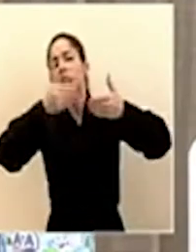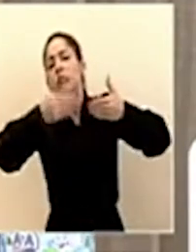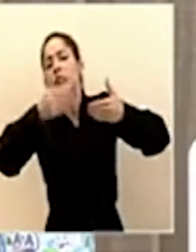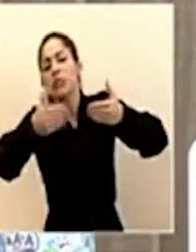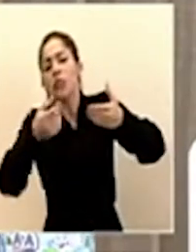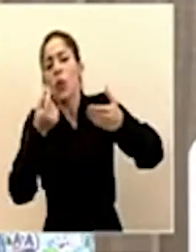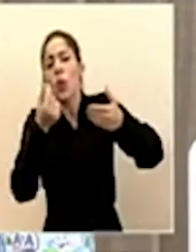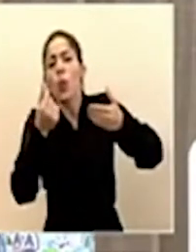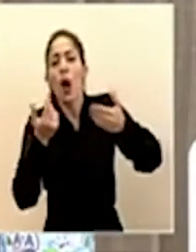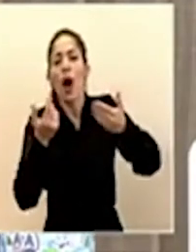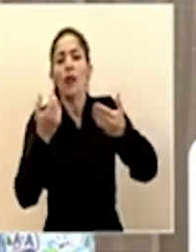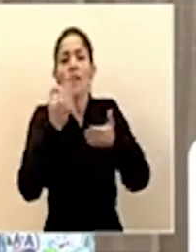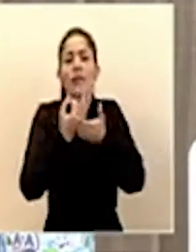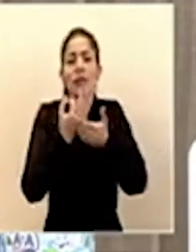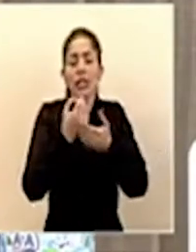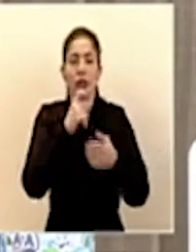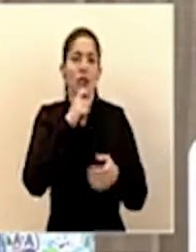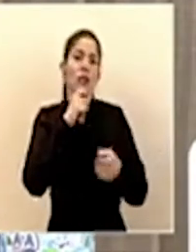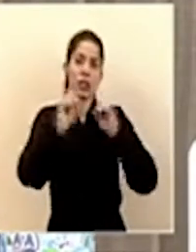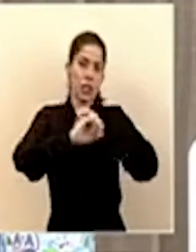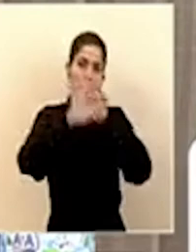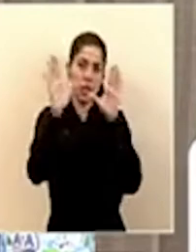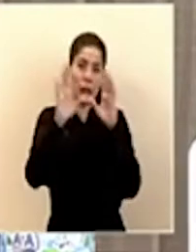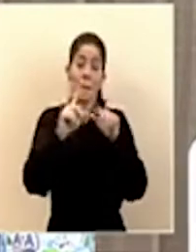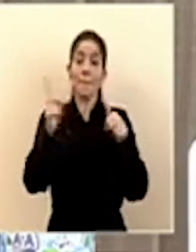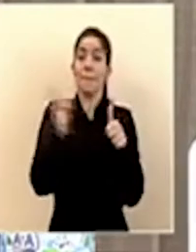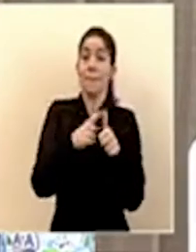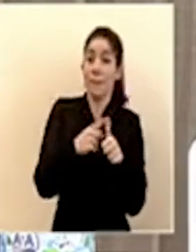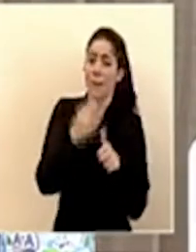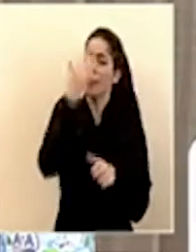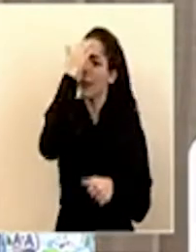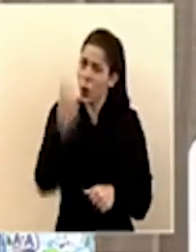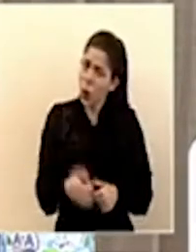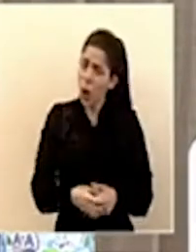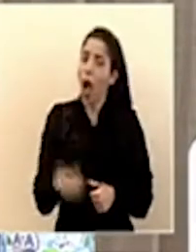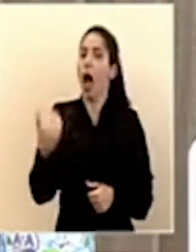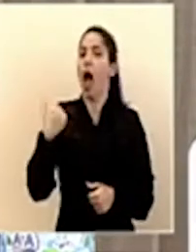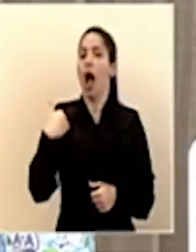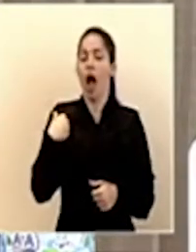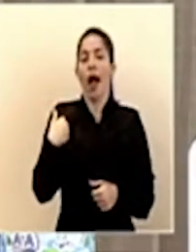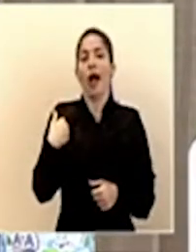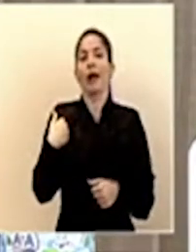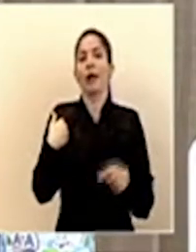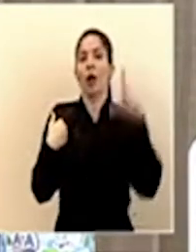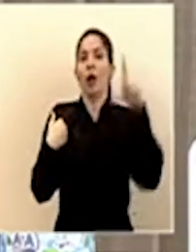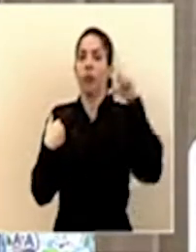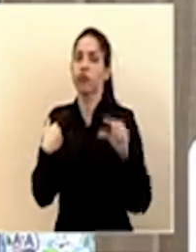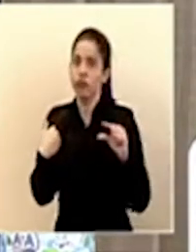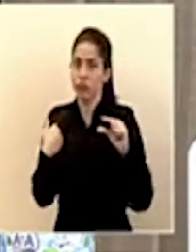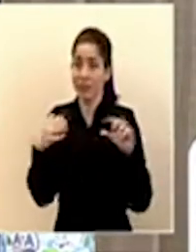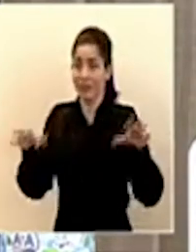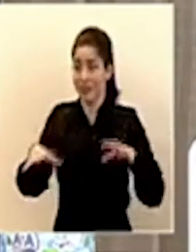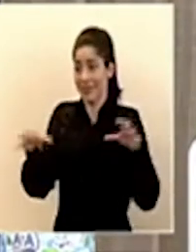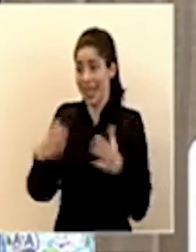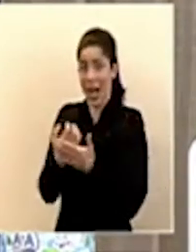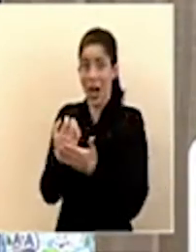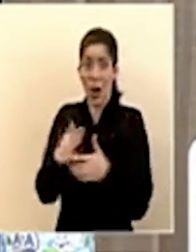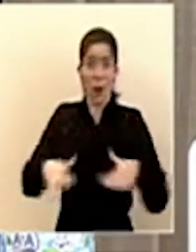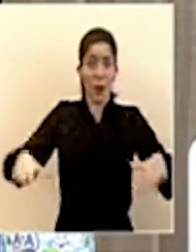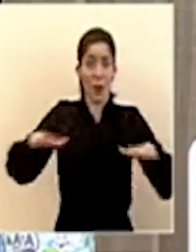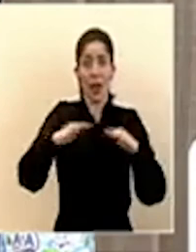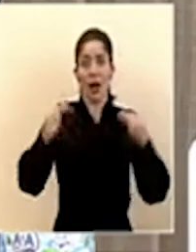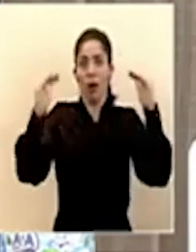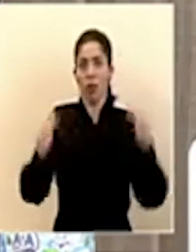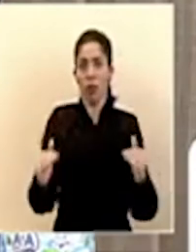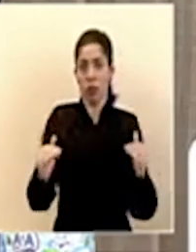ser los ingresos fiscales. Primero, porque hay una reducción enorme en la actividad económica y esa